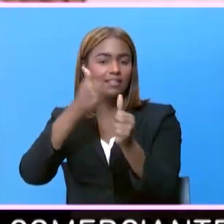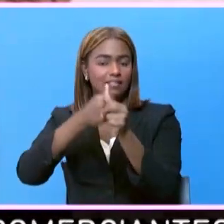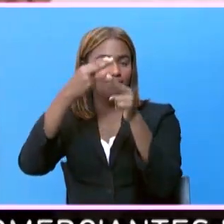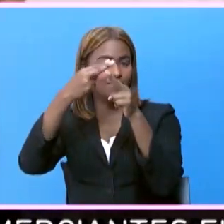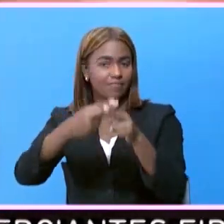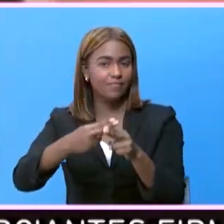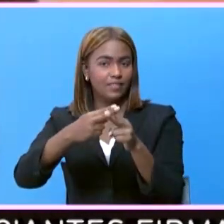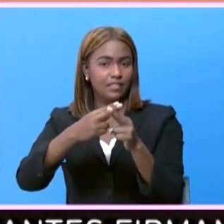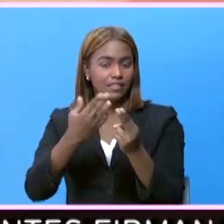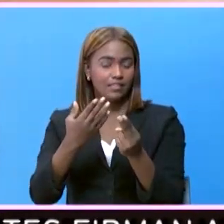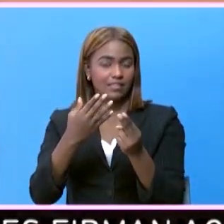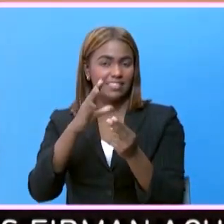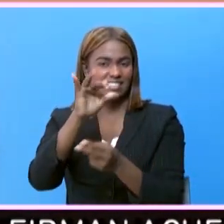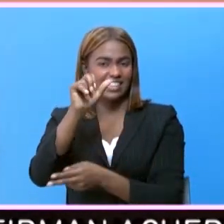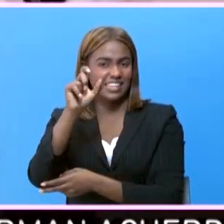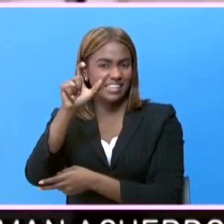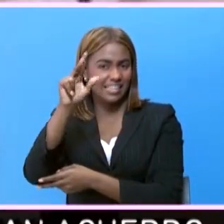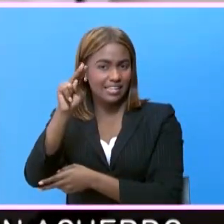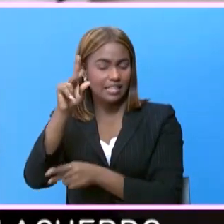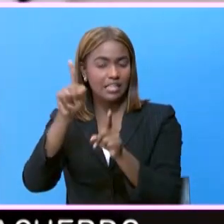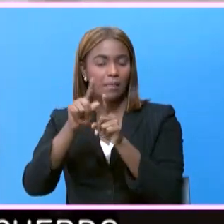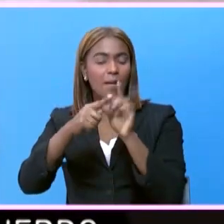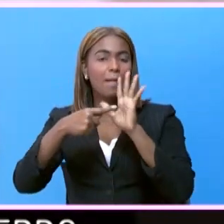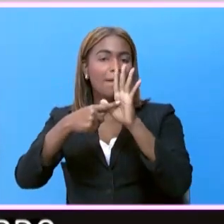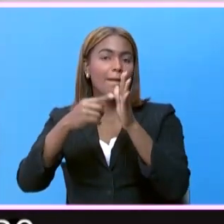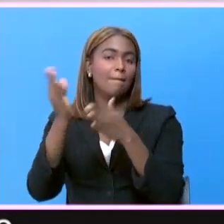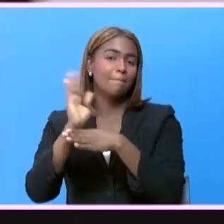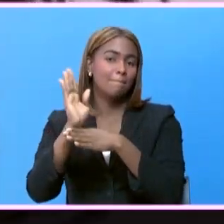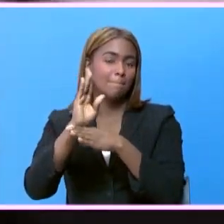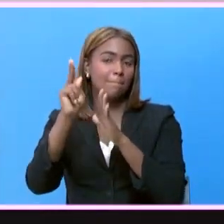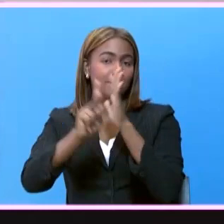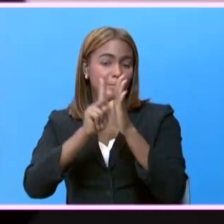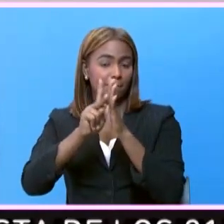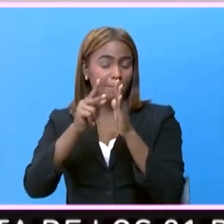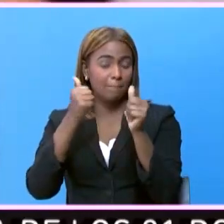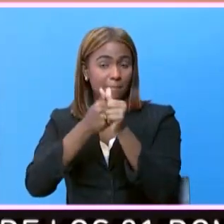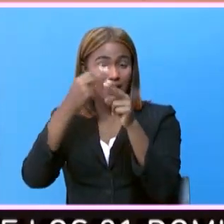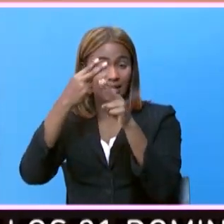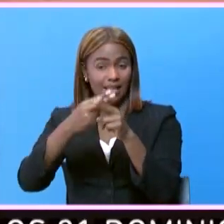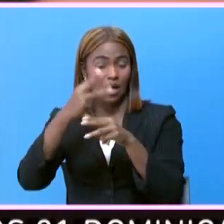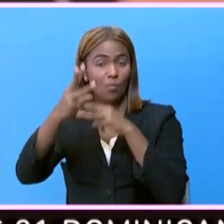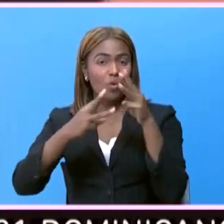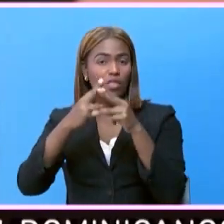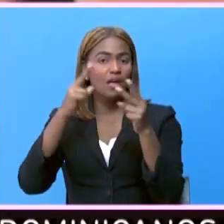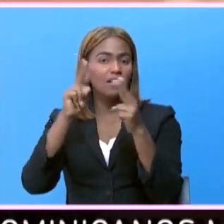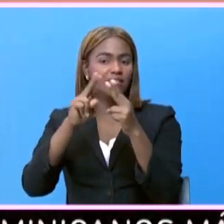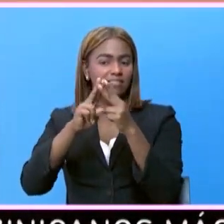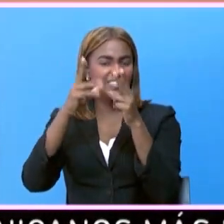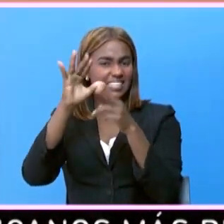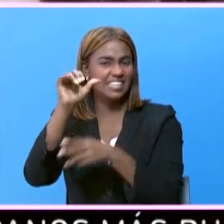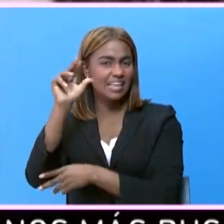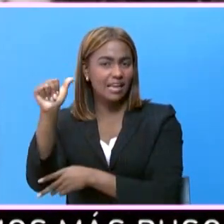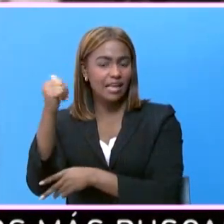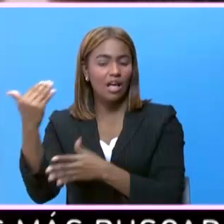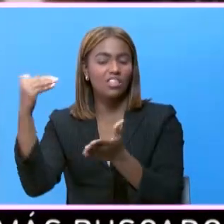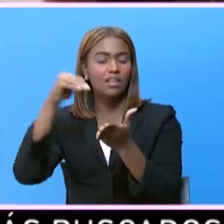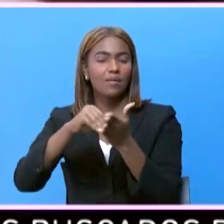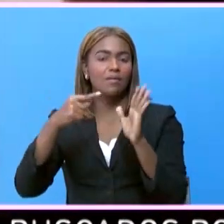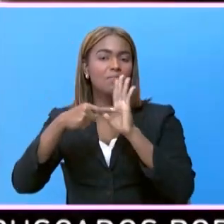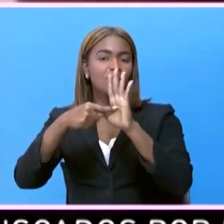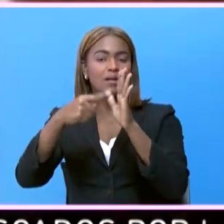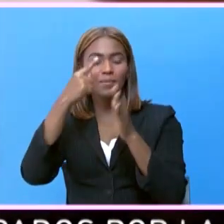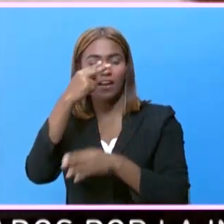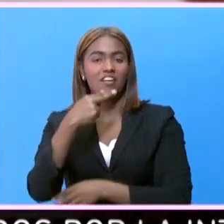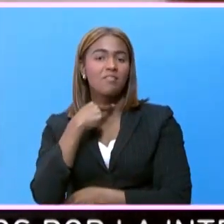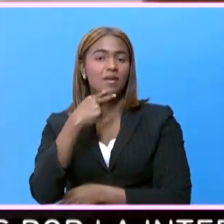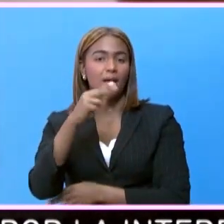titulado Chiep Trills, del cual también lanza un video. Chiep Trills, tema mundialmente conocido por SIA, recobra nueva vida ahora en la